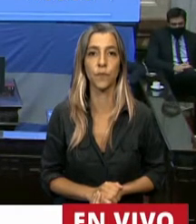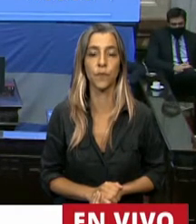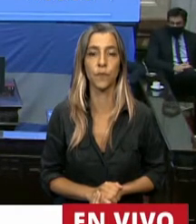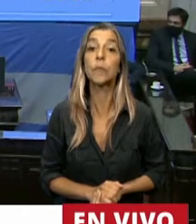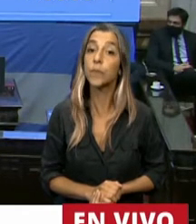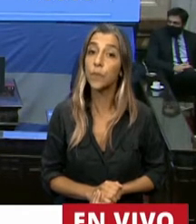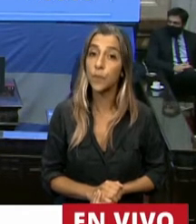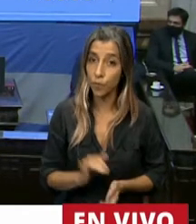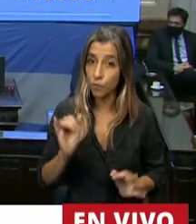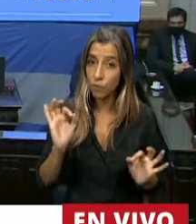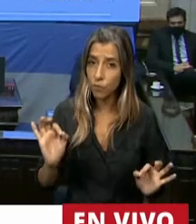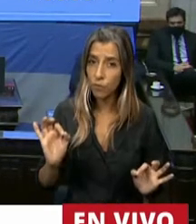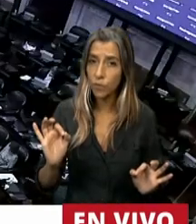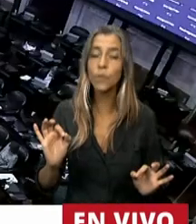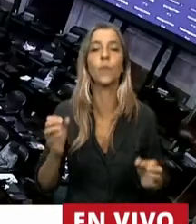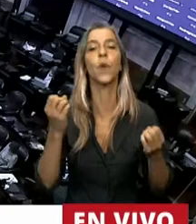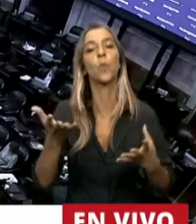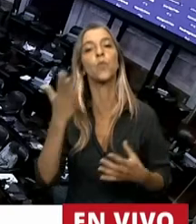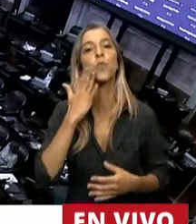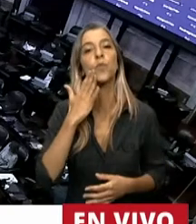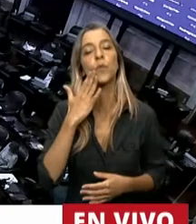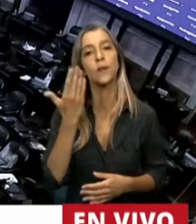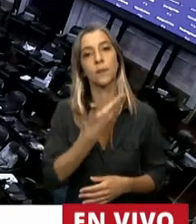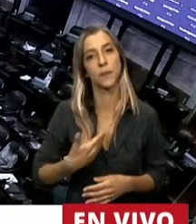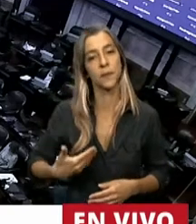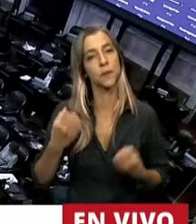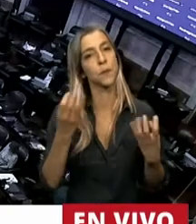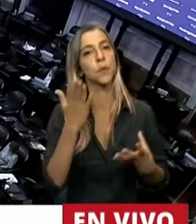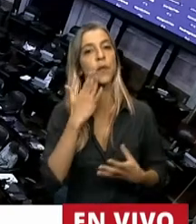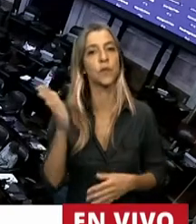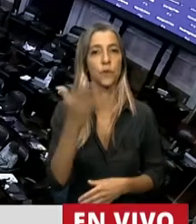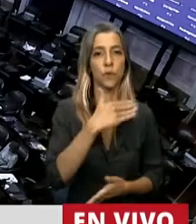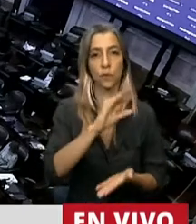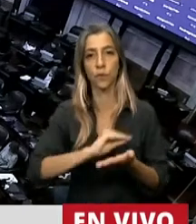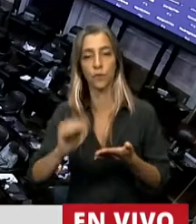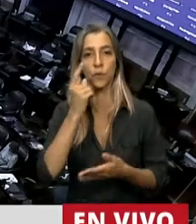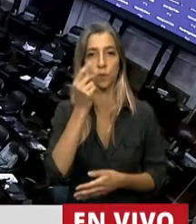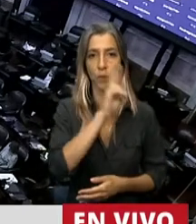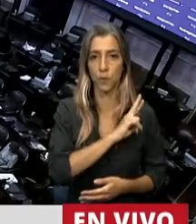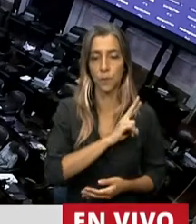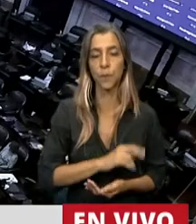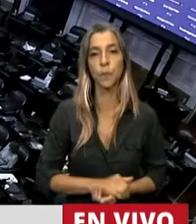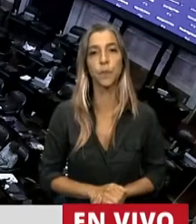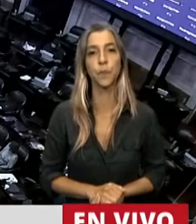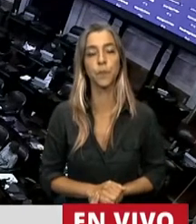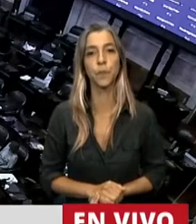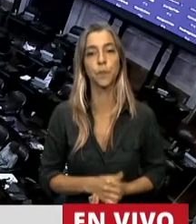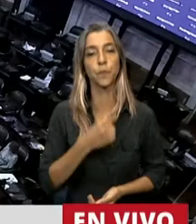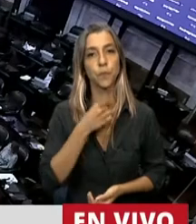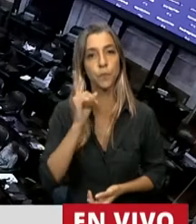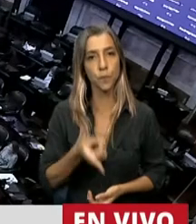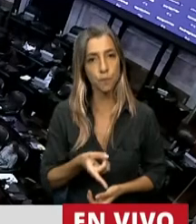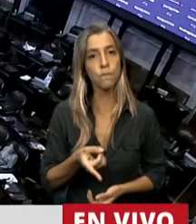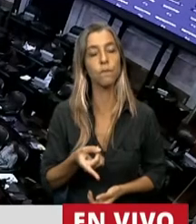Ahora sí. Muy buenas tardes, señor Presidente. Buenas tardes a todas, a todos los diputados. La verdad que quiero también